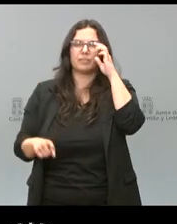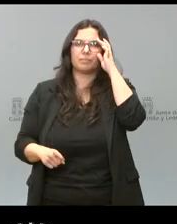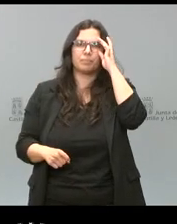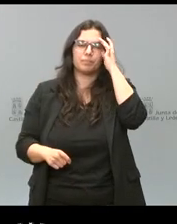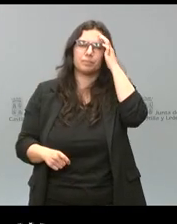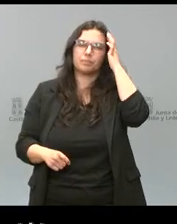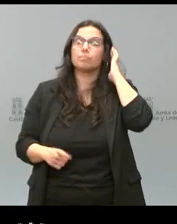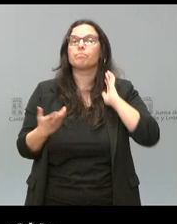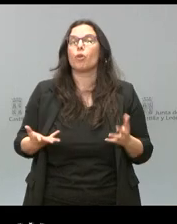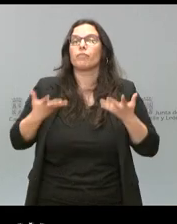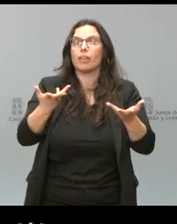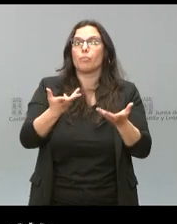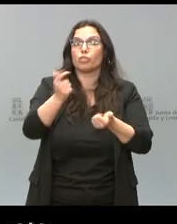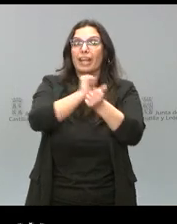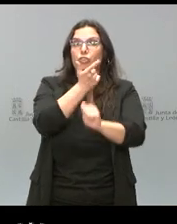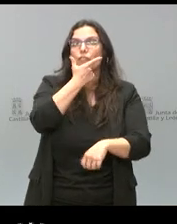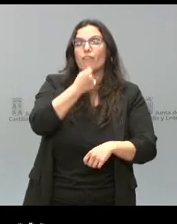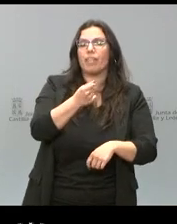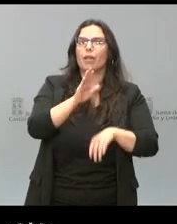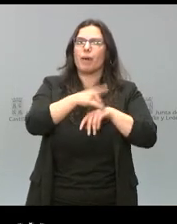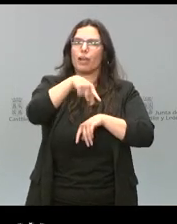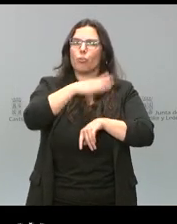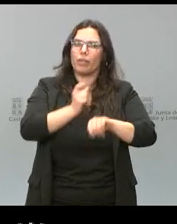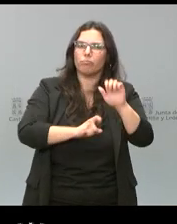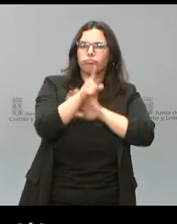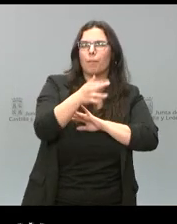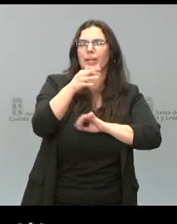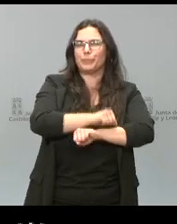Les facilitamos crédito para seguir creciendo y ser más fuertes.